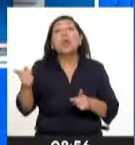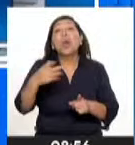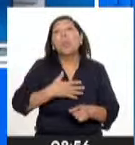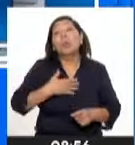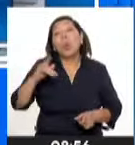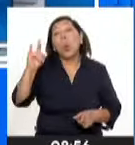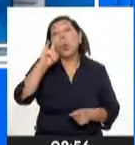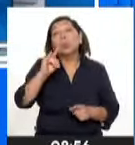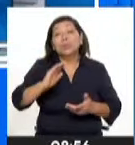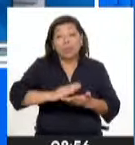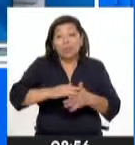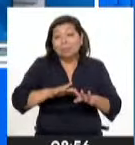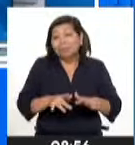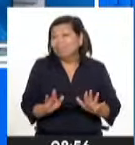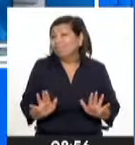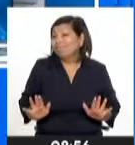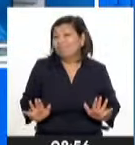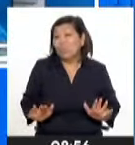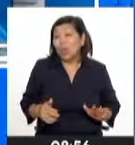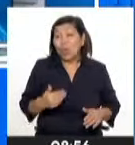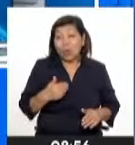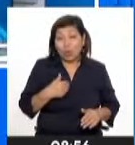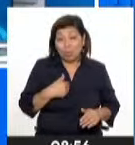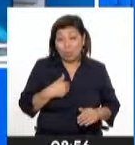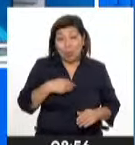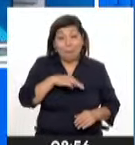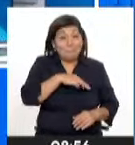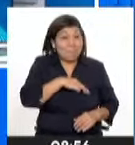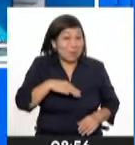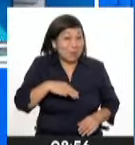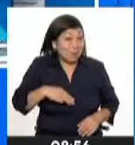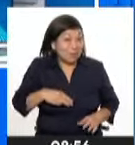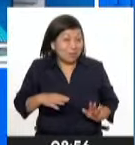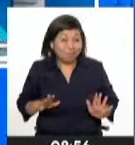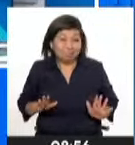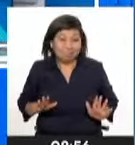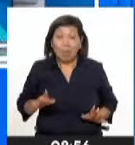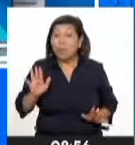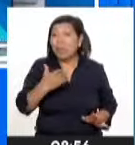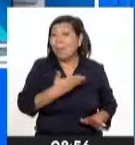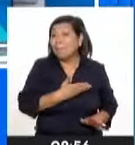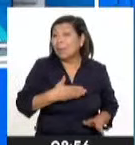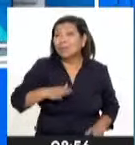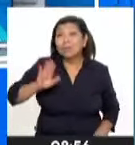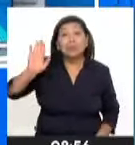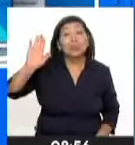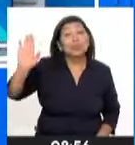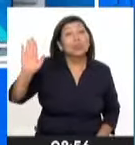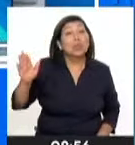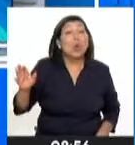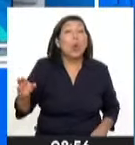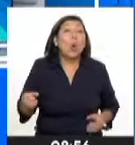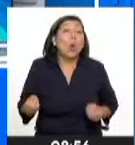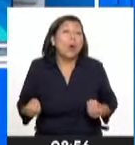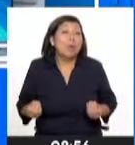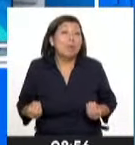Bueno, sí, la verdad nosotros como Ejecutivos consideramos que la señora Presidenta, como